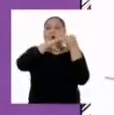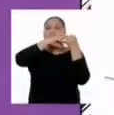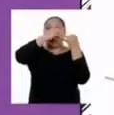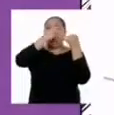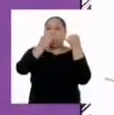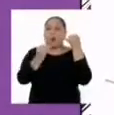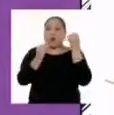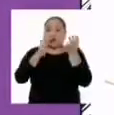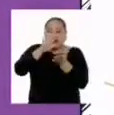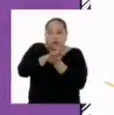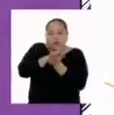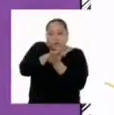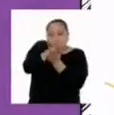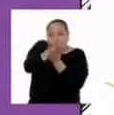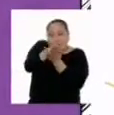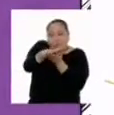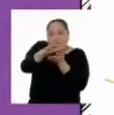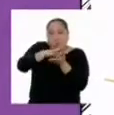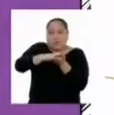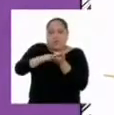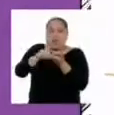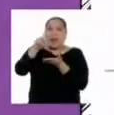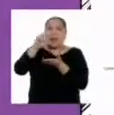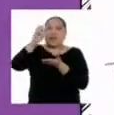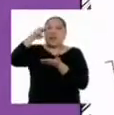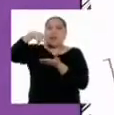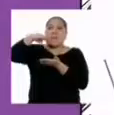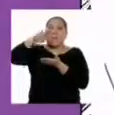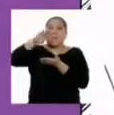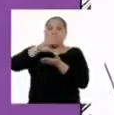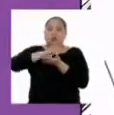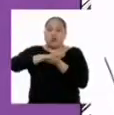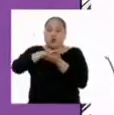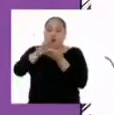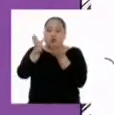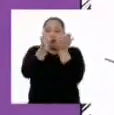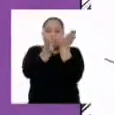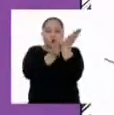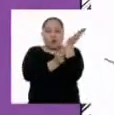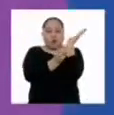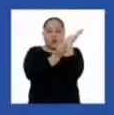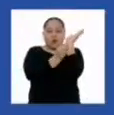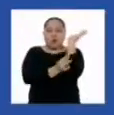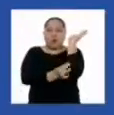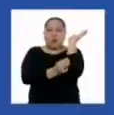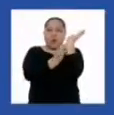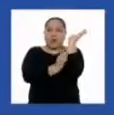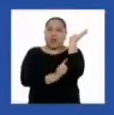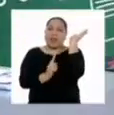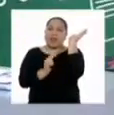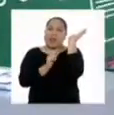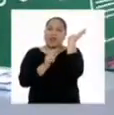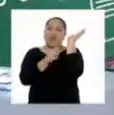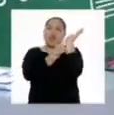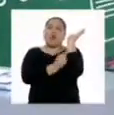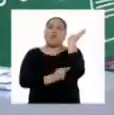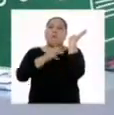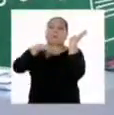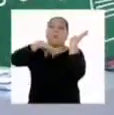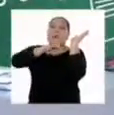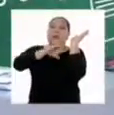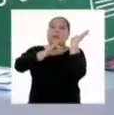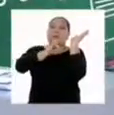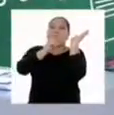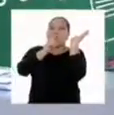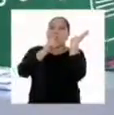una lámina aplanada llamada limbo, y está unida al tallo por el pesiolo. Ahora